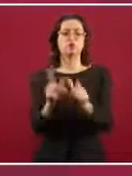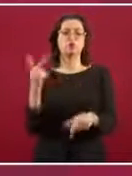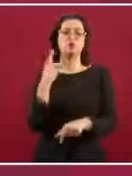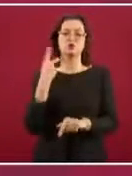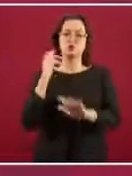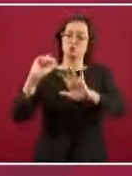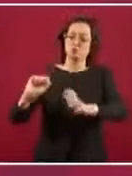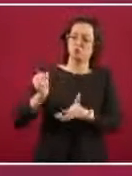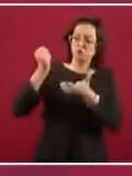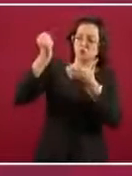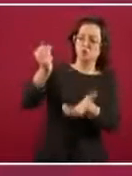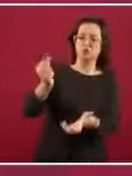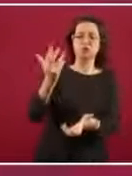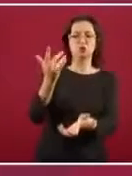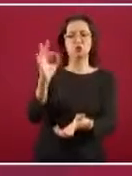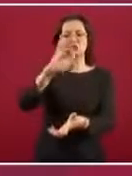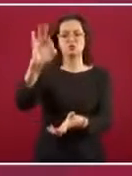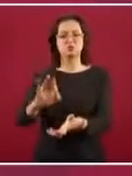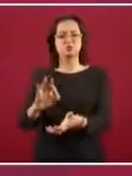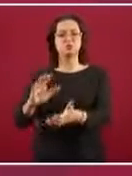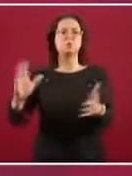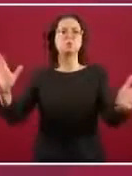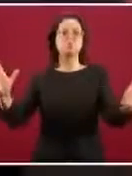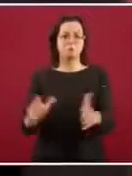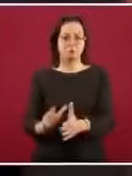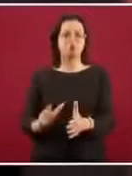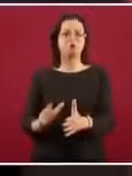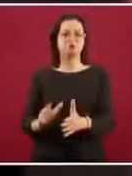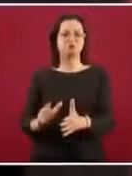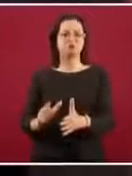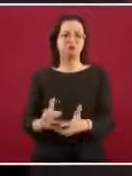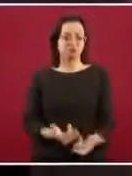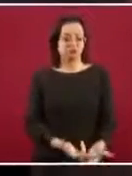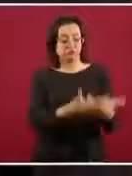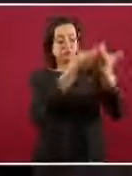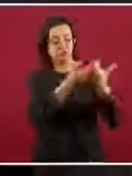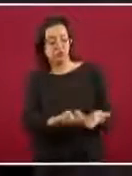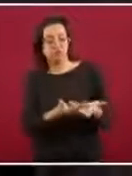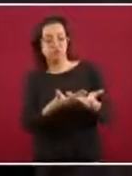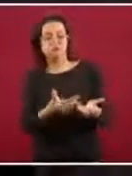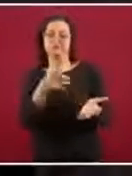y eso ayuda.